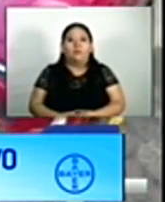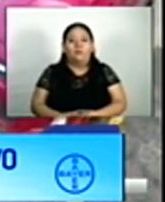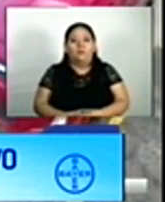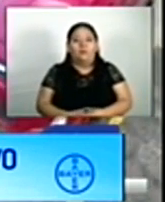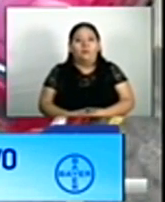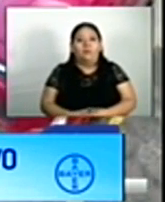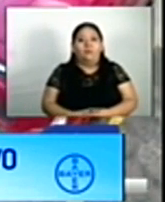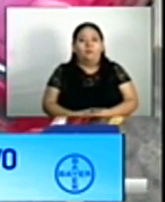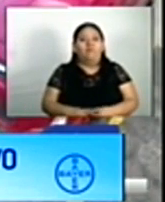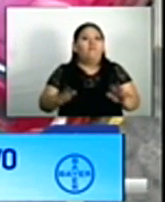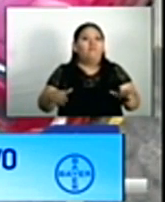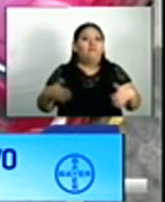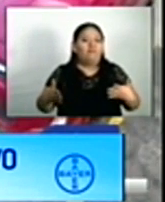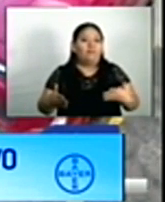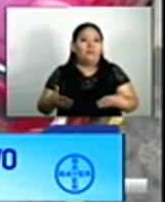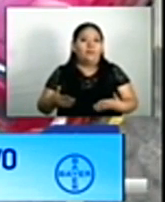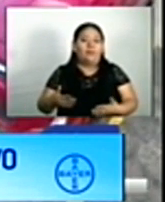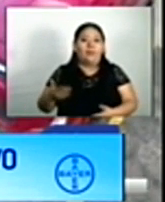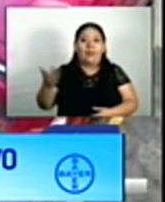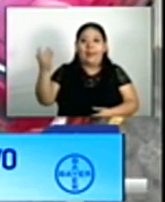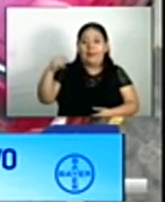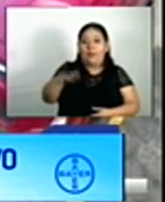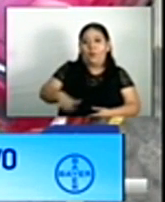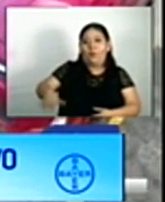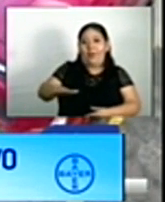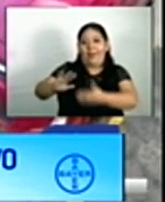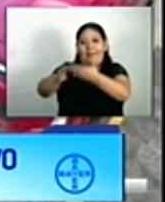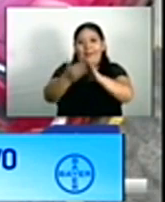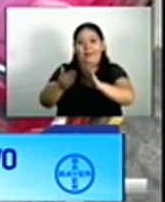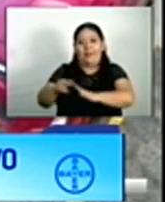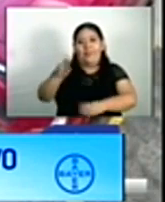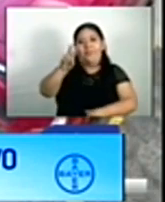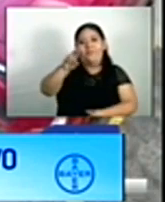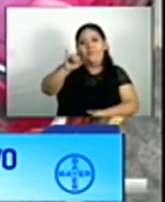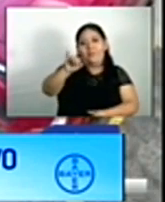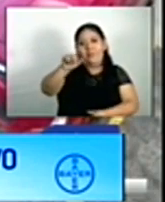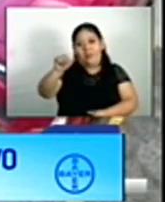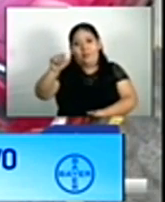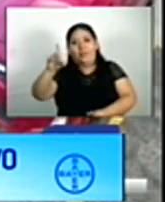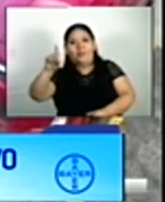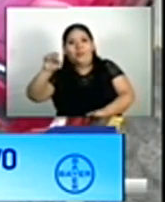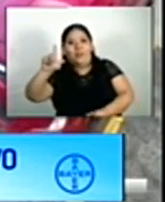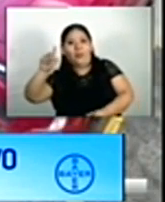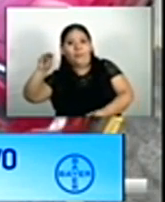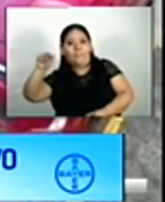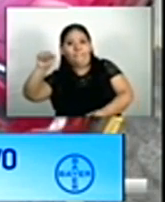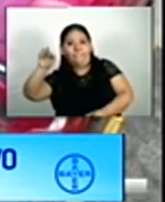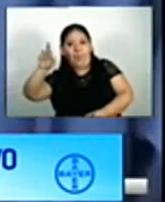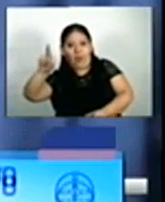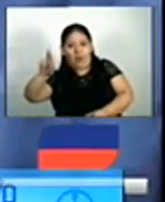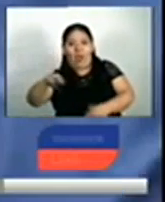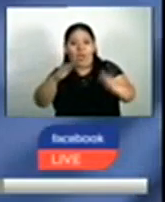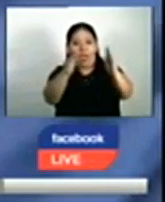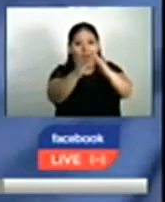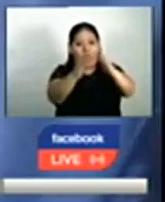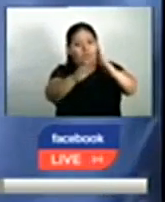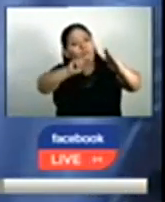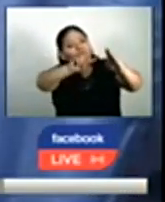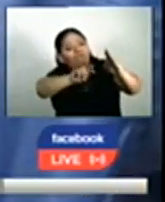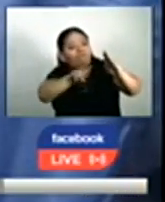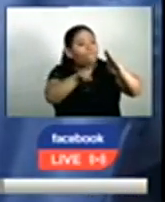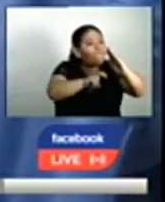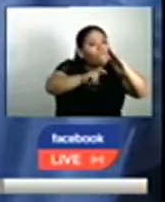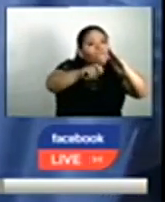Estos hechos sucedieron en Villa del Mar. Al momento de hacer unos registros de allanamiento en la vivienda, pues se encuentra